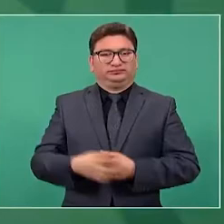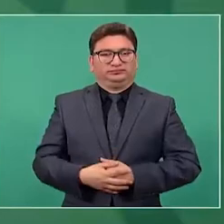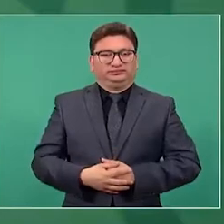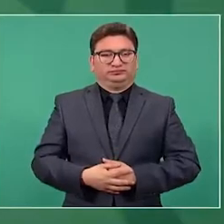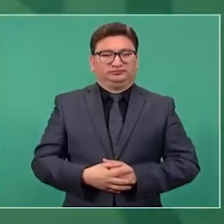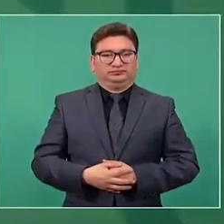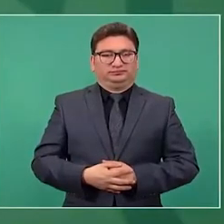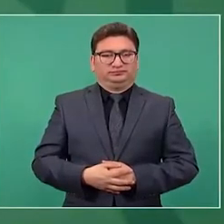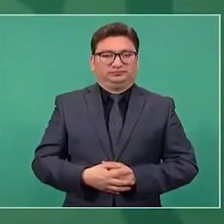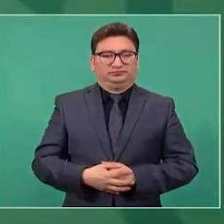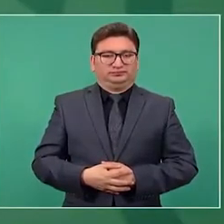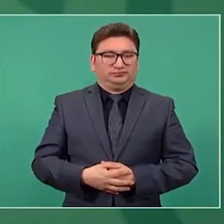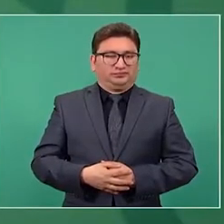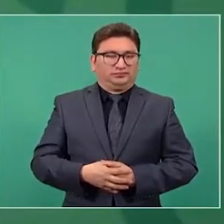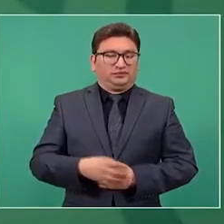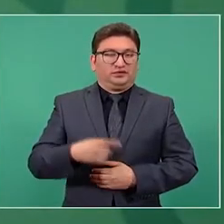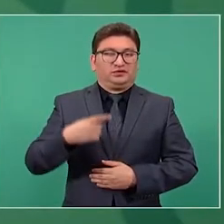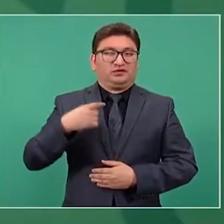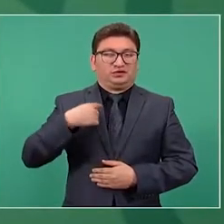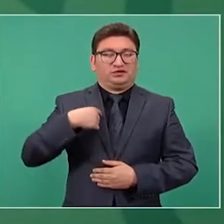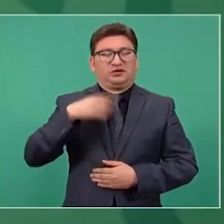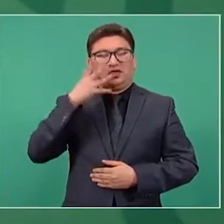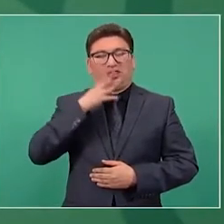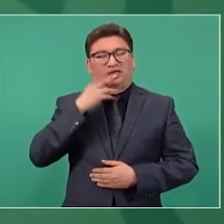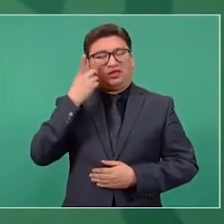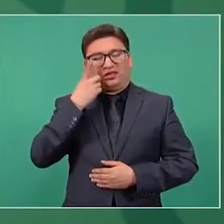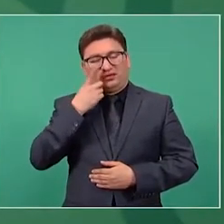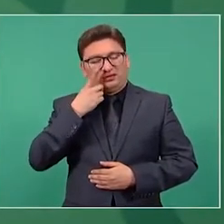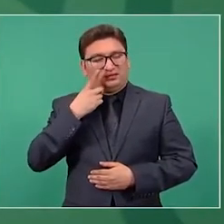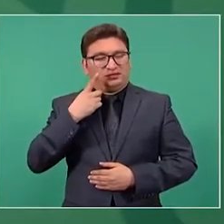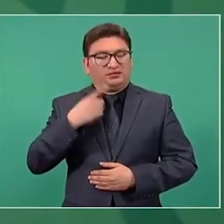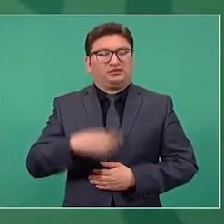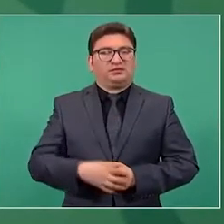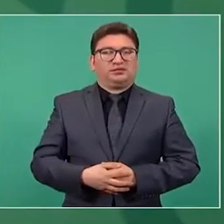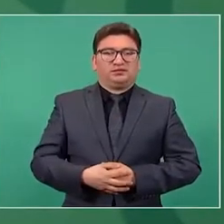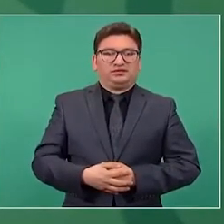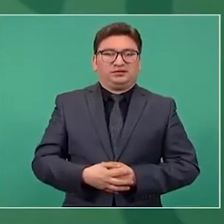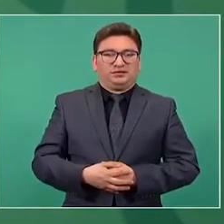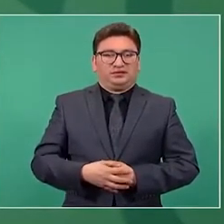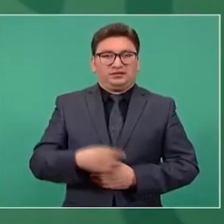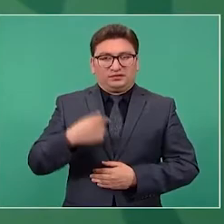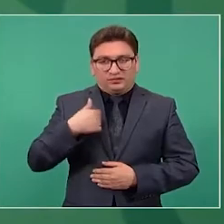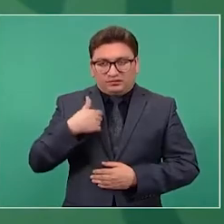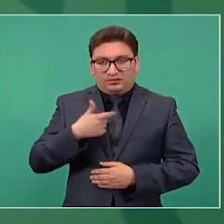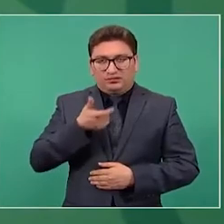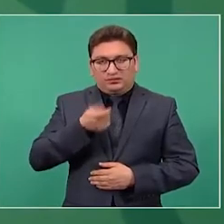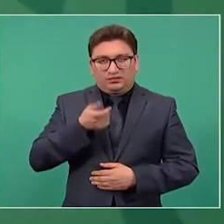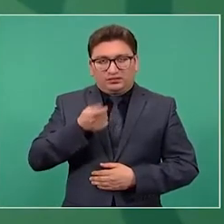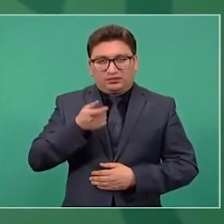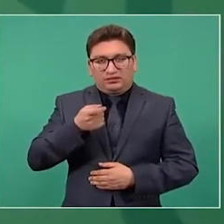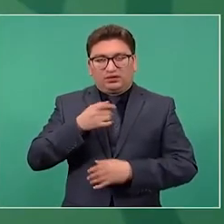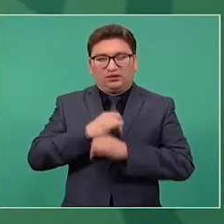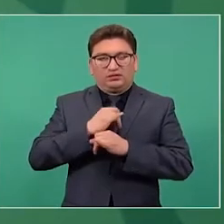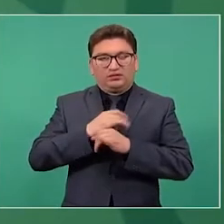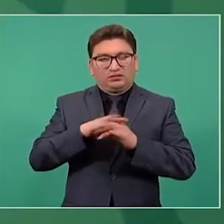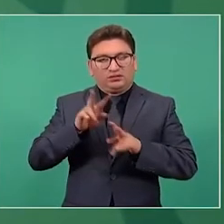Yo ya era la hora de dormir y me lo encontré en la red